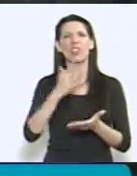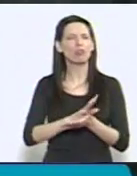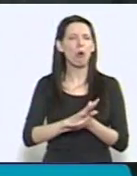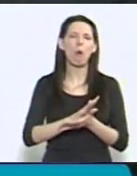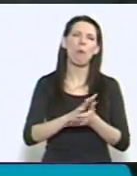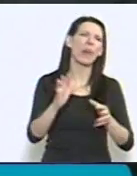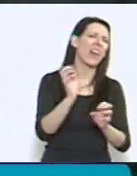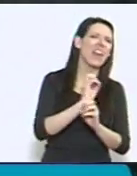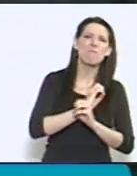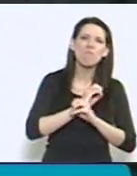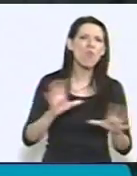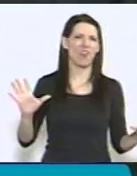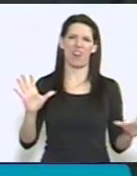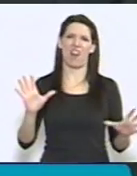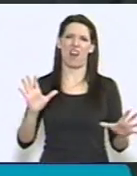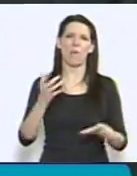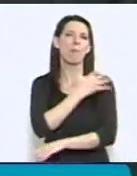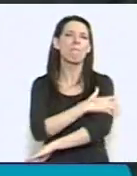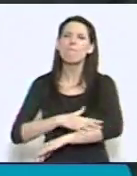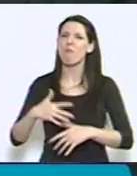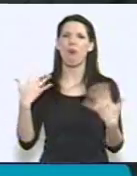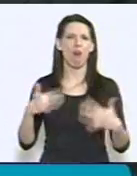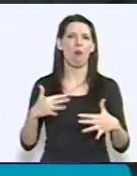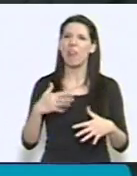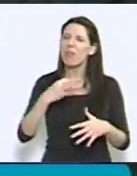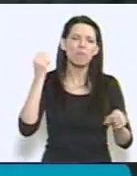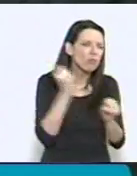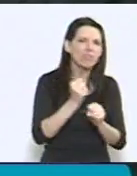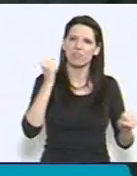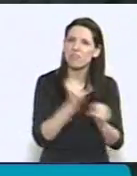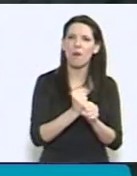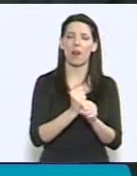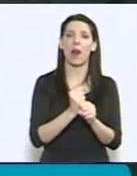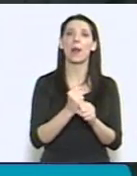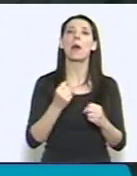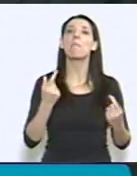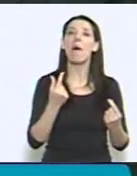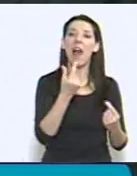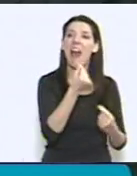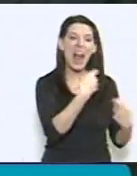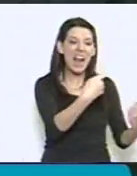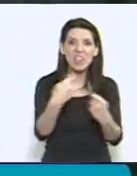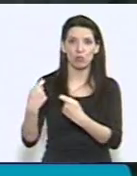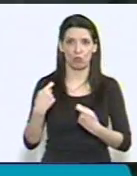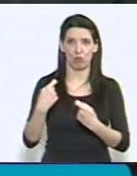estructural que tenemos, debemos trabajar fuertemente para mejorar la calidad del gasto social,